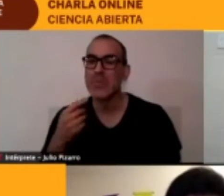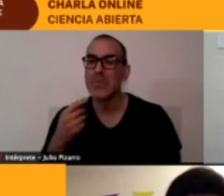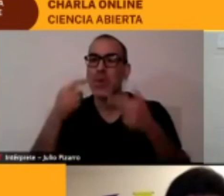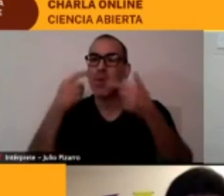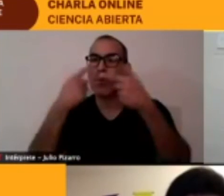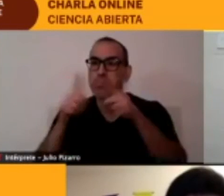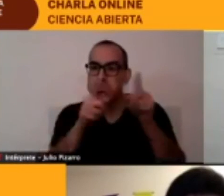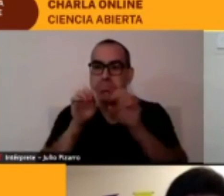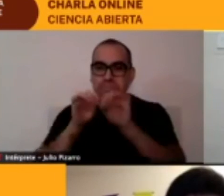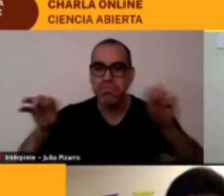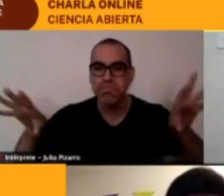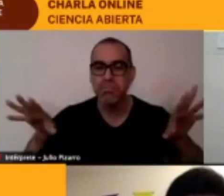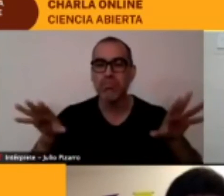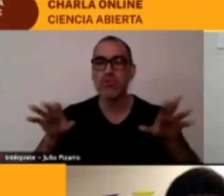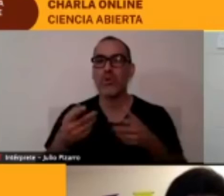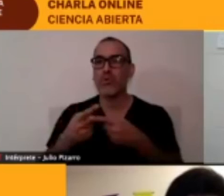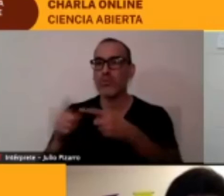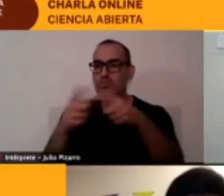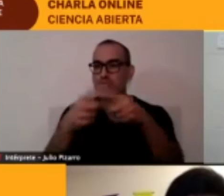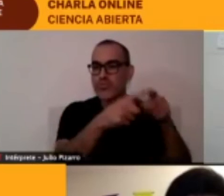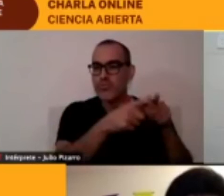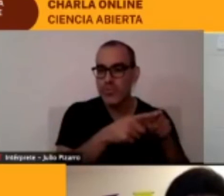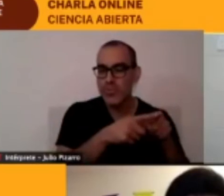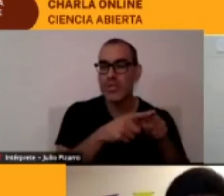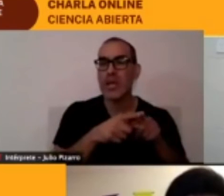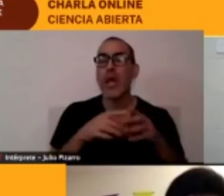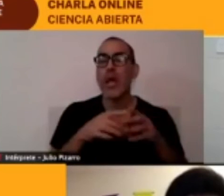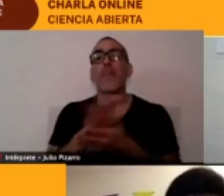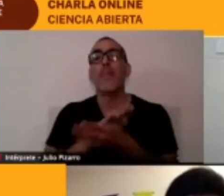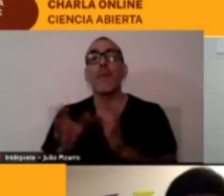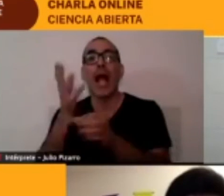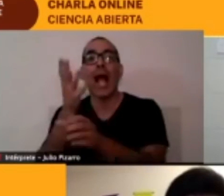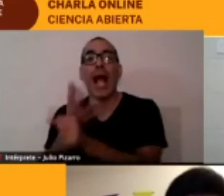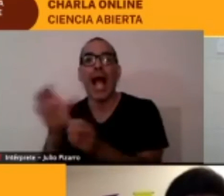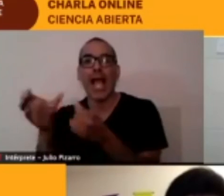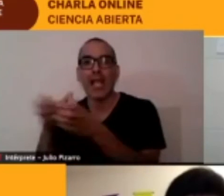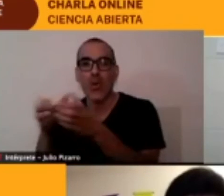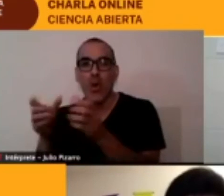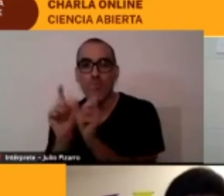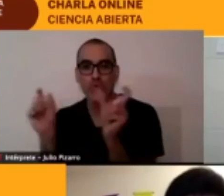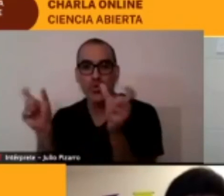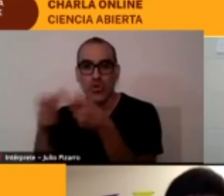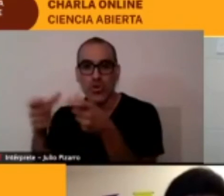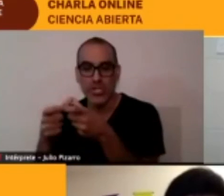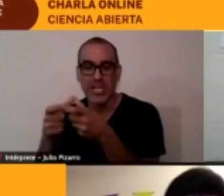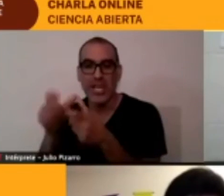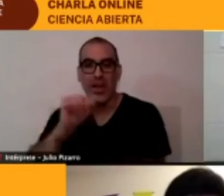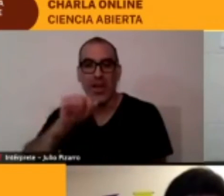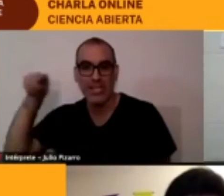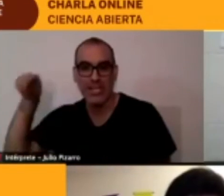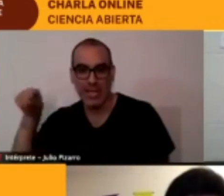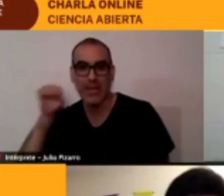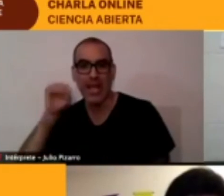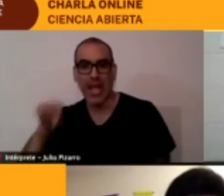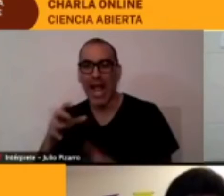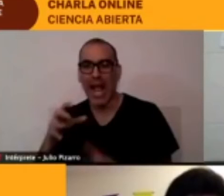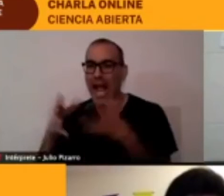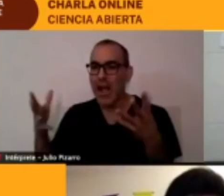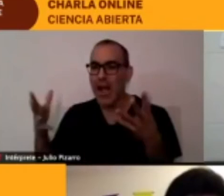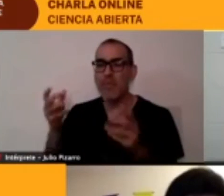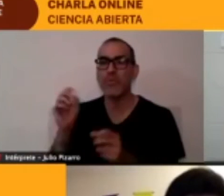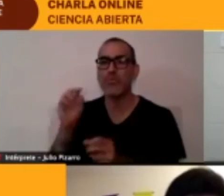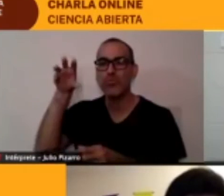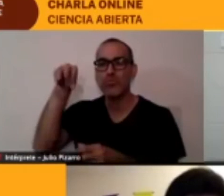Hay un grupo, un consejo lingüístico atacameño, están los atacameños mismos, muchos atacameños urbanos, y hay